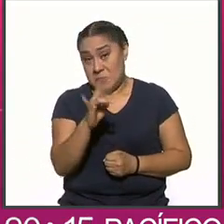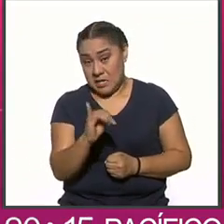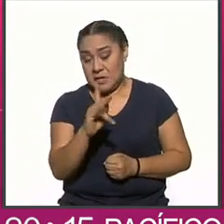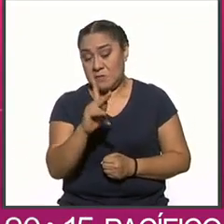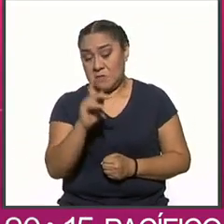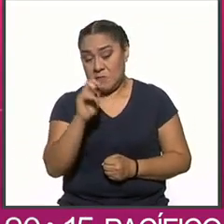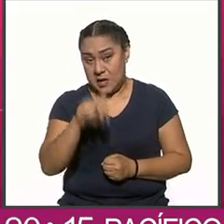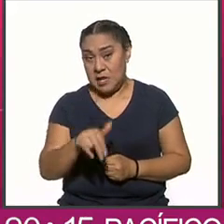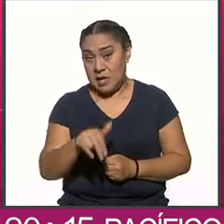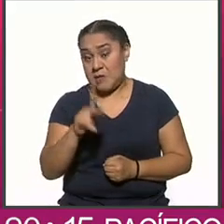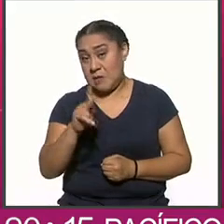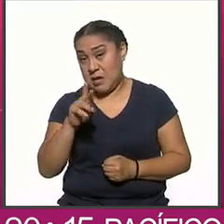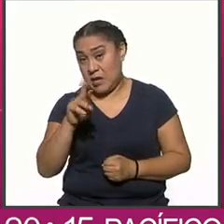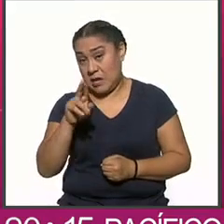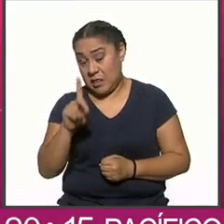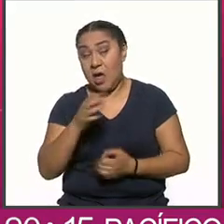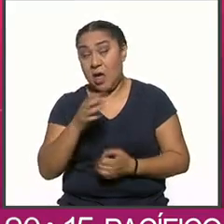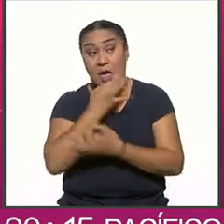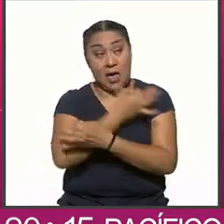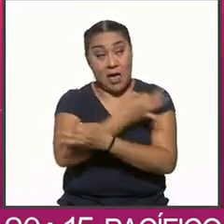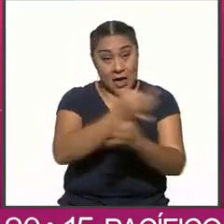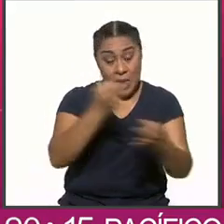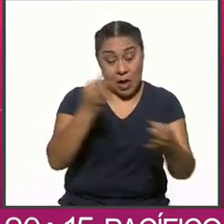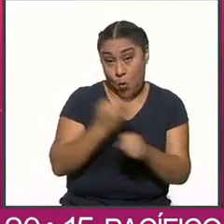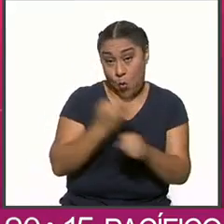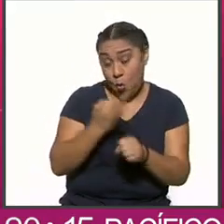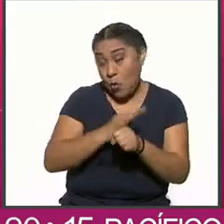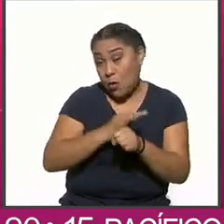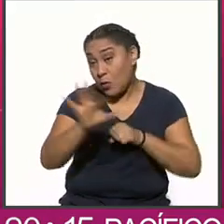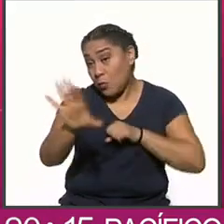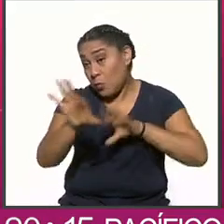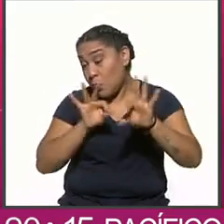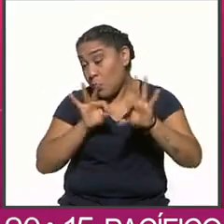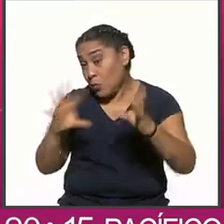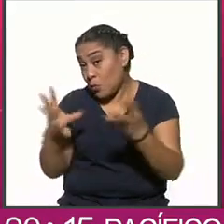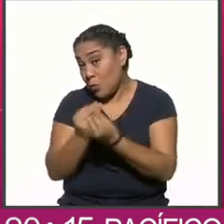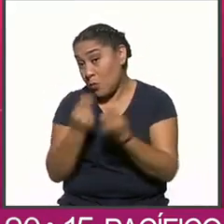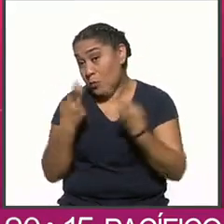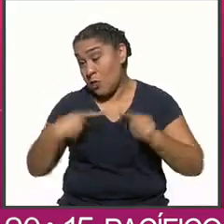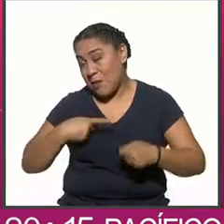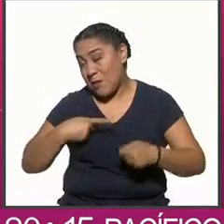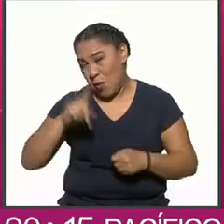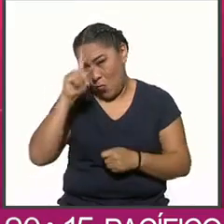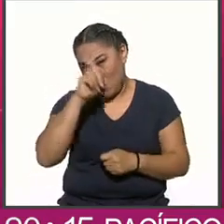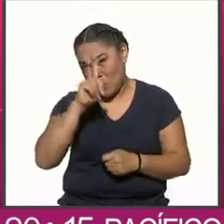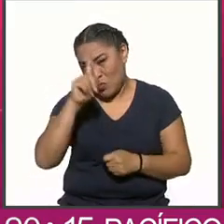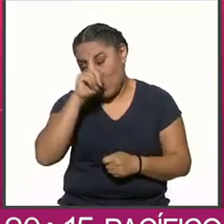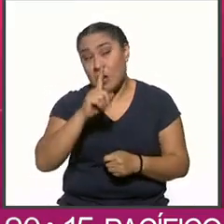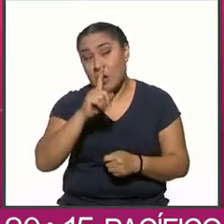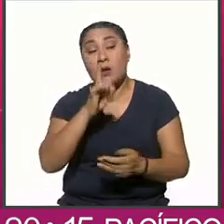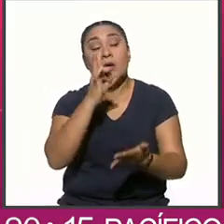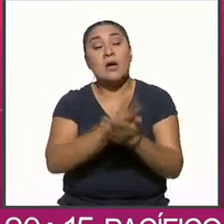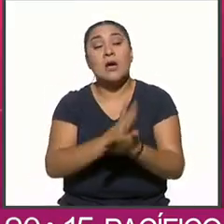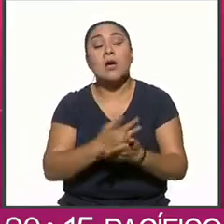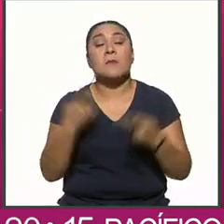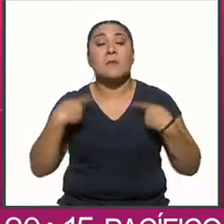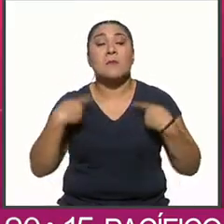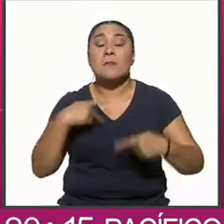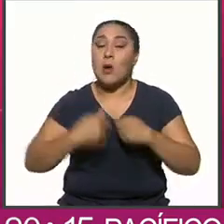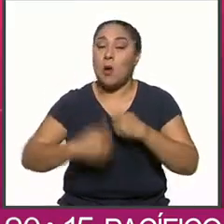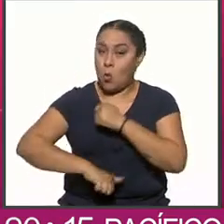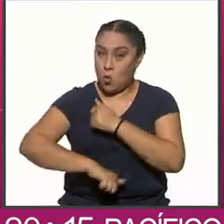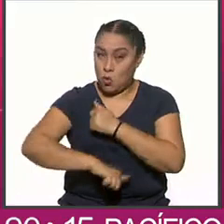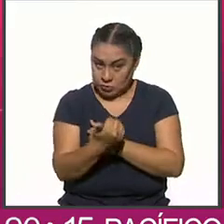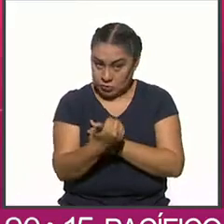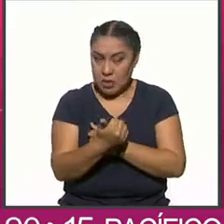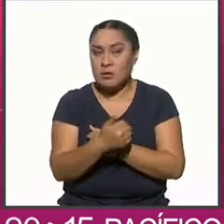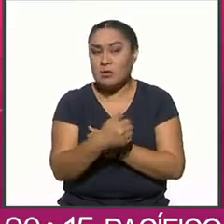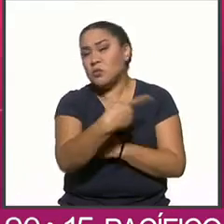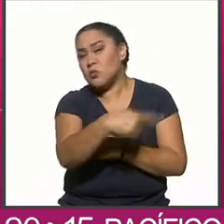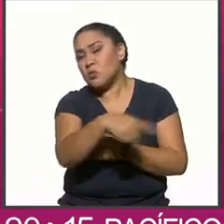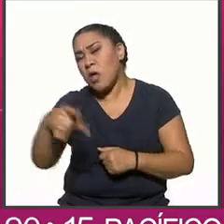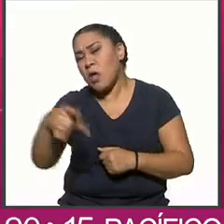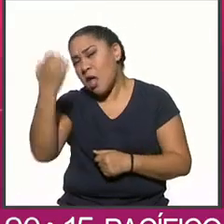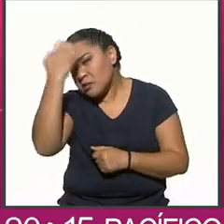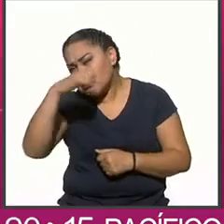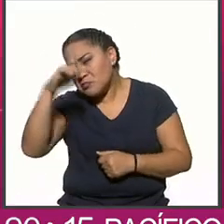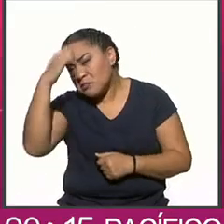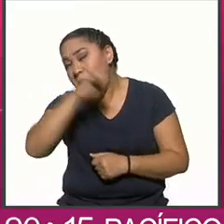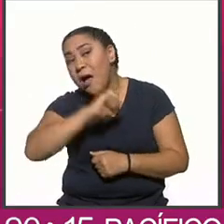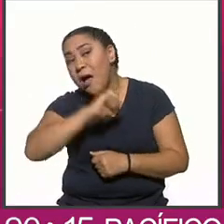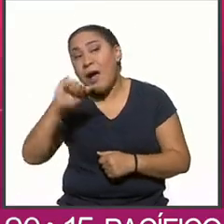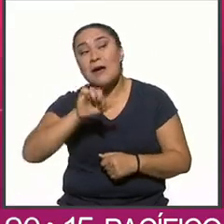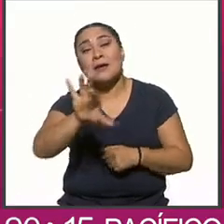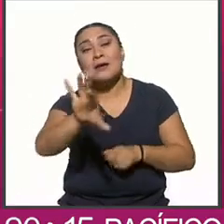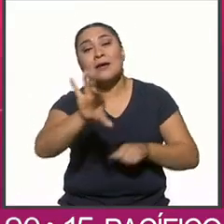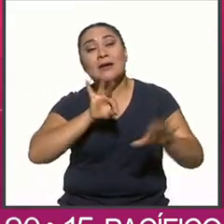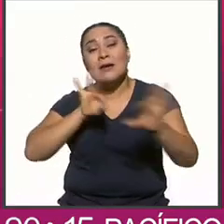PRD anunciaron que este consejo estaría integrado por solo 11 personas con experiencia en elecciones